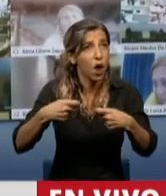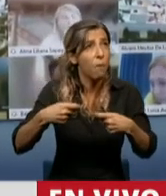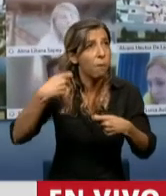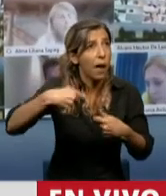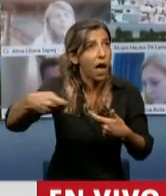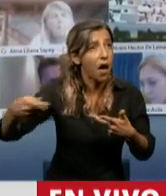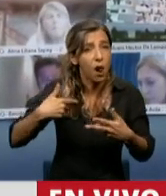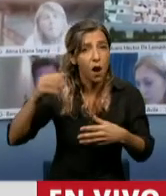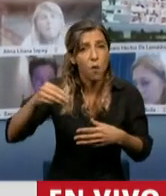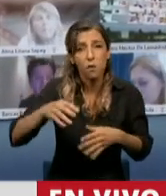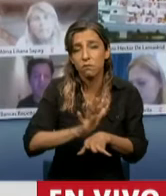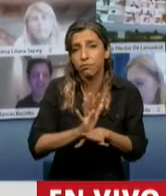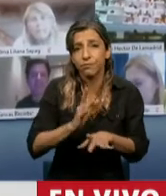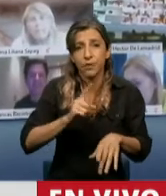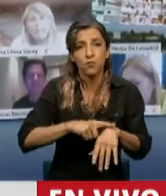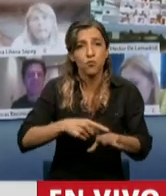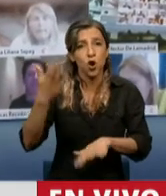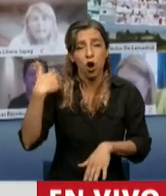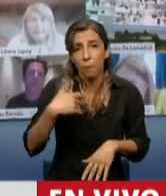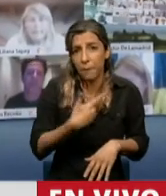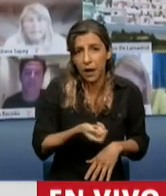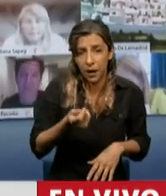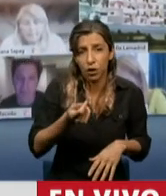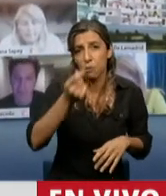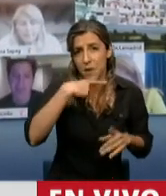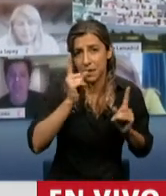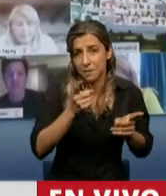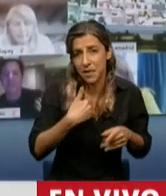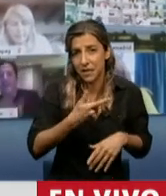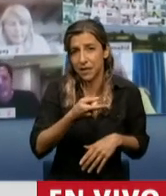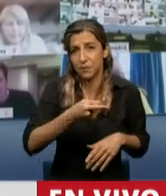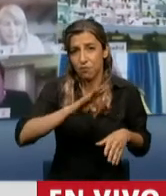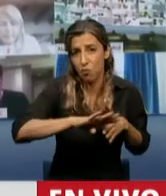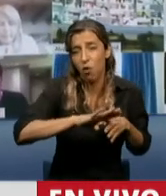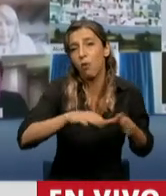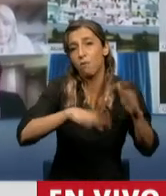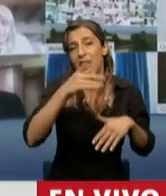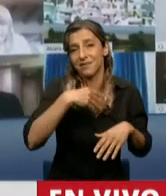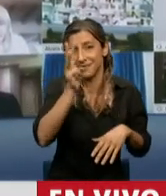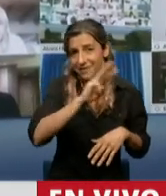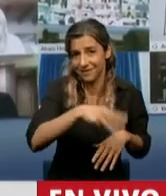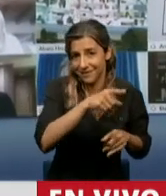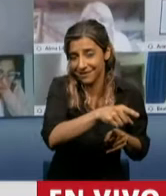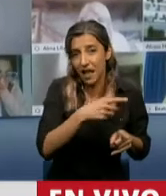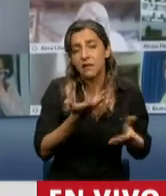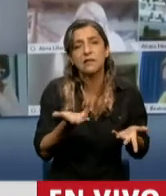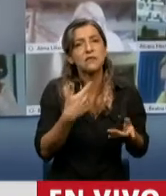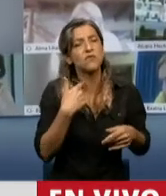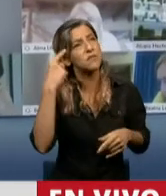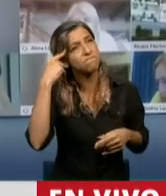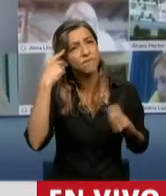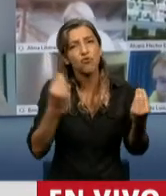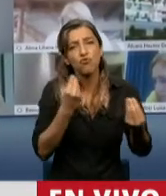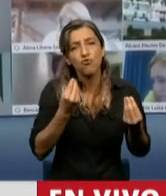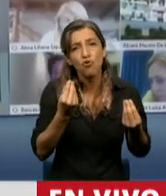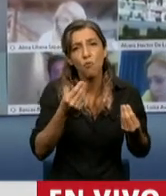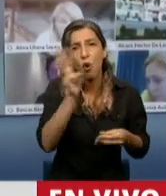explicado por la ANSES. El Tesoro tenía superávit, el déficit venía del lado de la ANSES. Y habrá que preguntarse, ¿quién generó